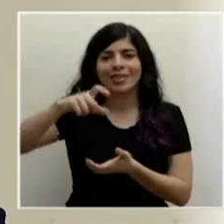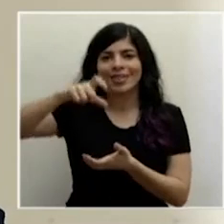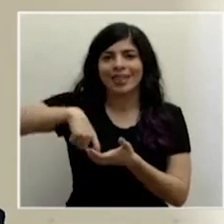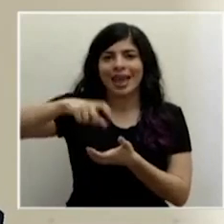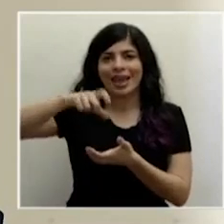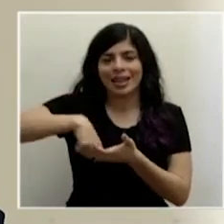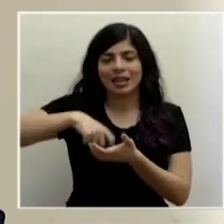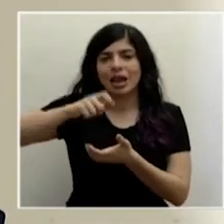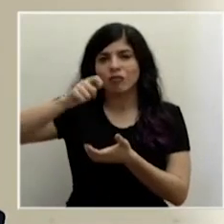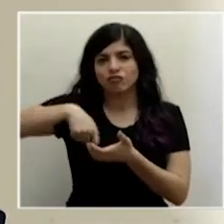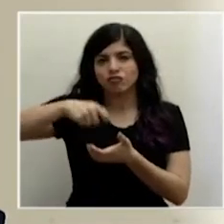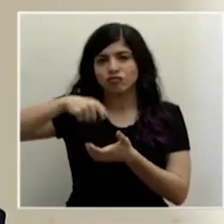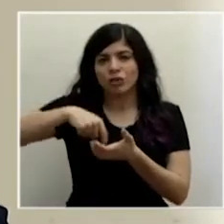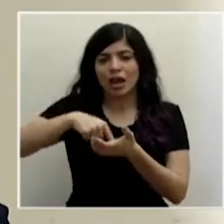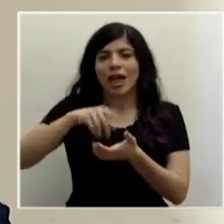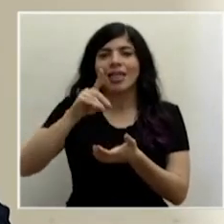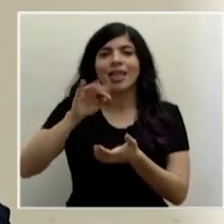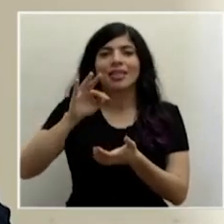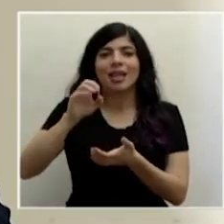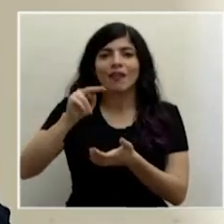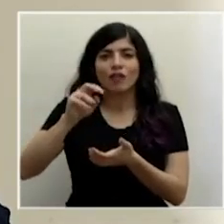crédito y los datáfonos.